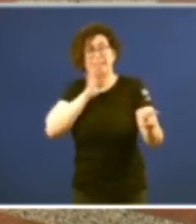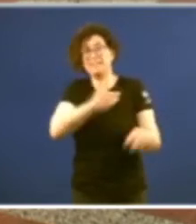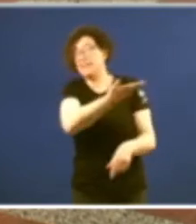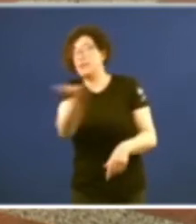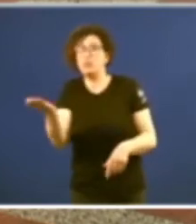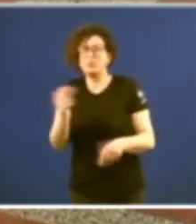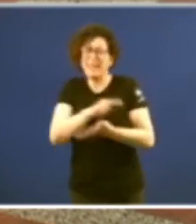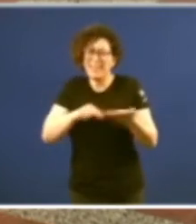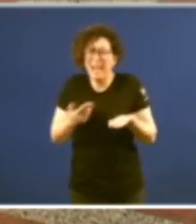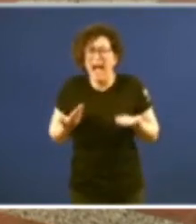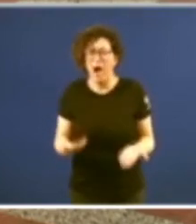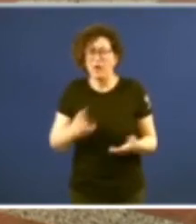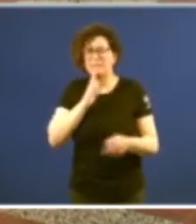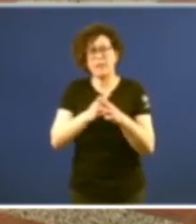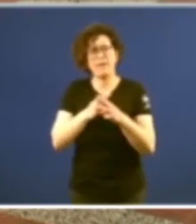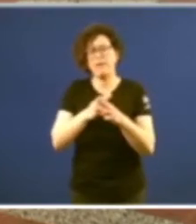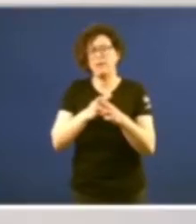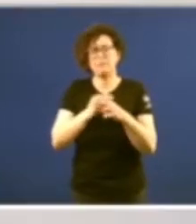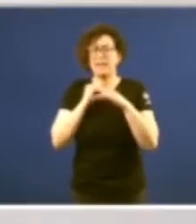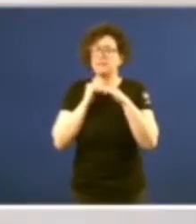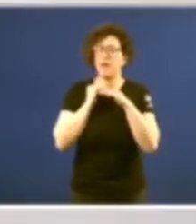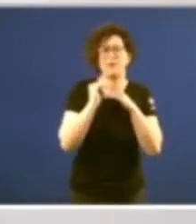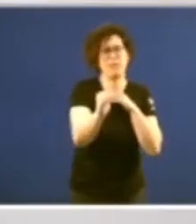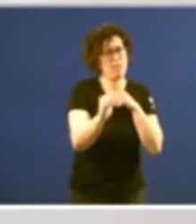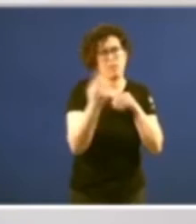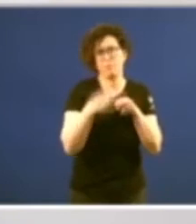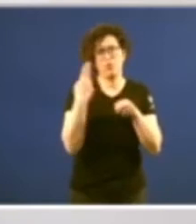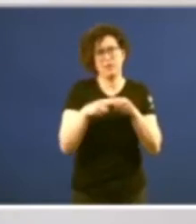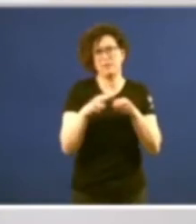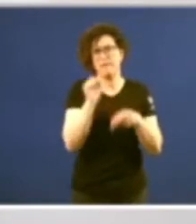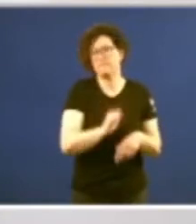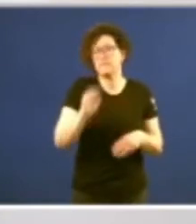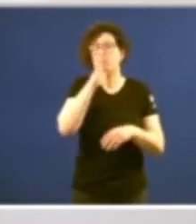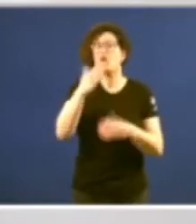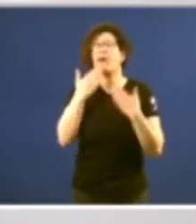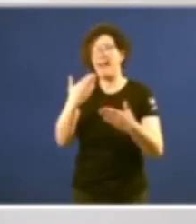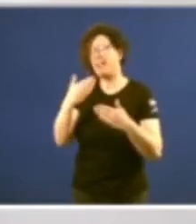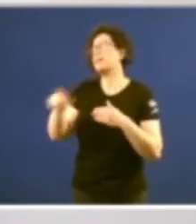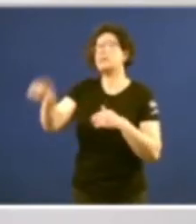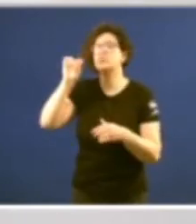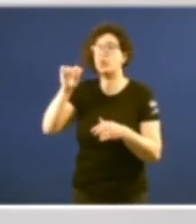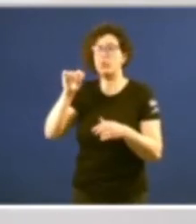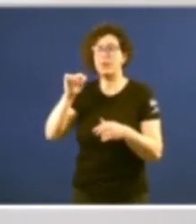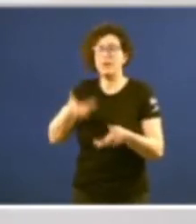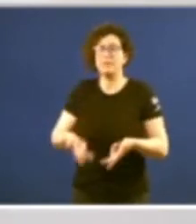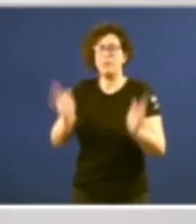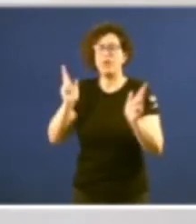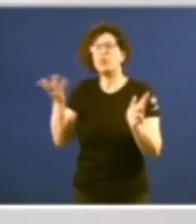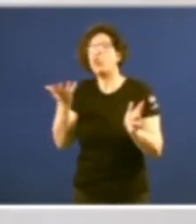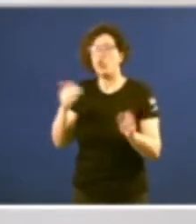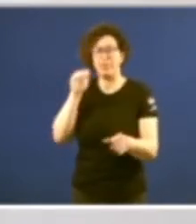é hoxe un oasis de estabilidade política froito da decisión democrática expresada nas urnas.